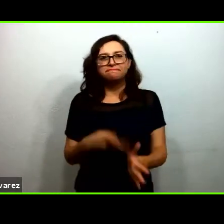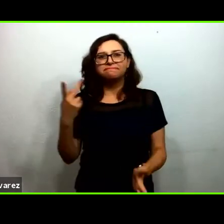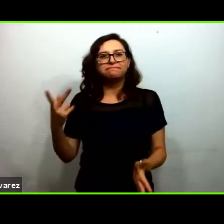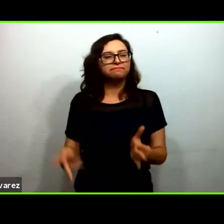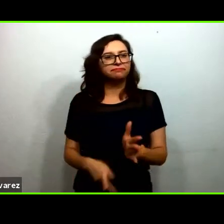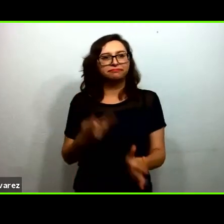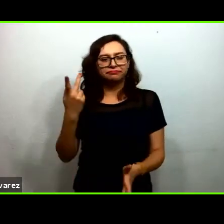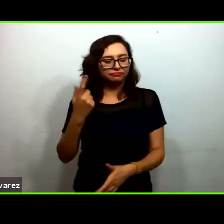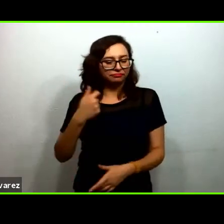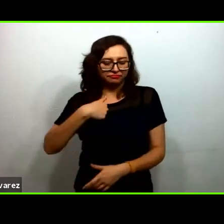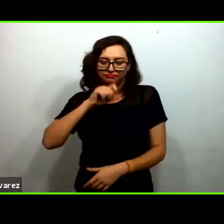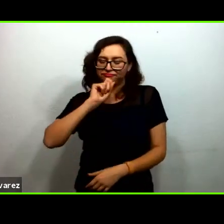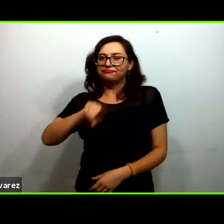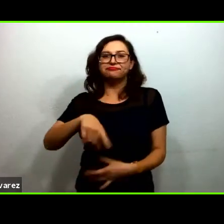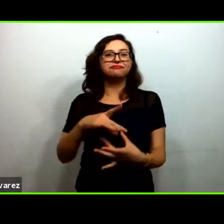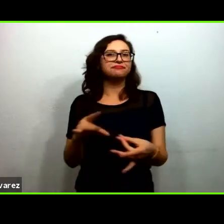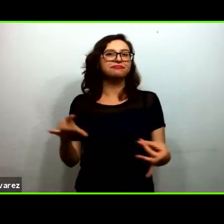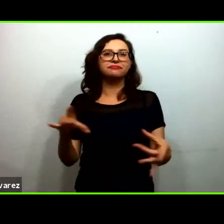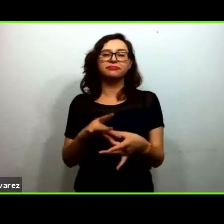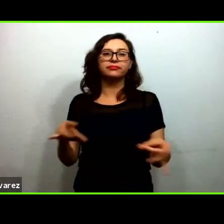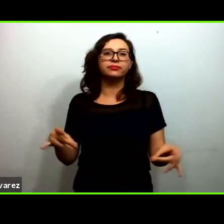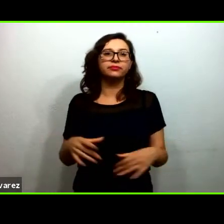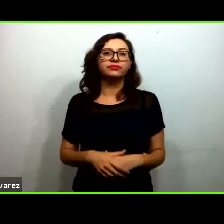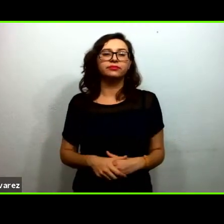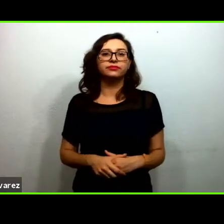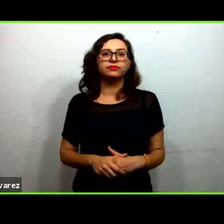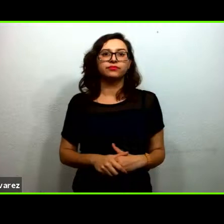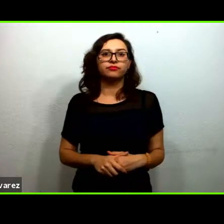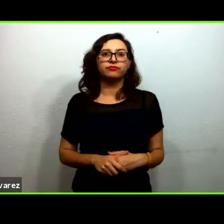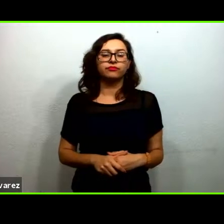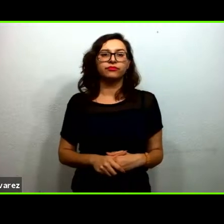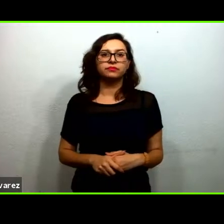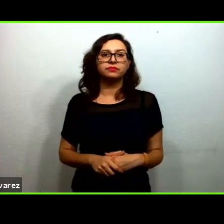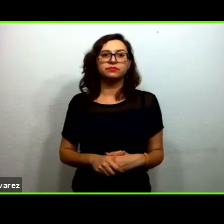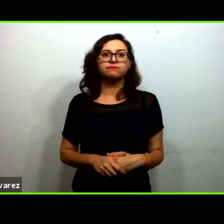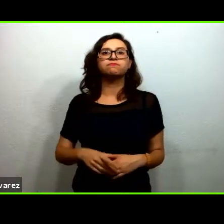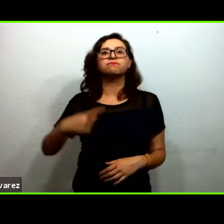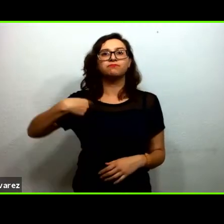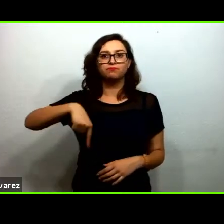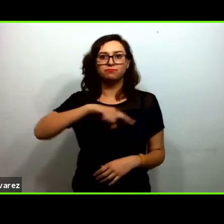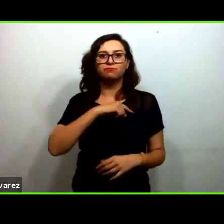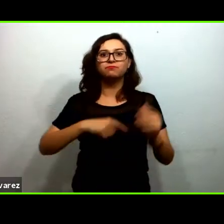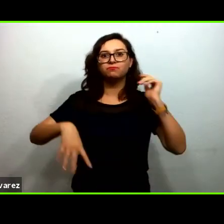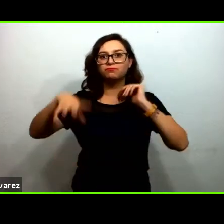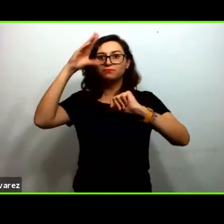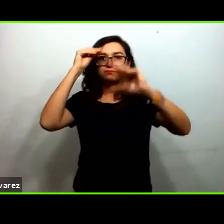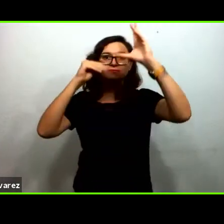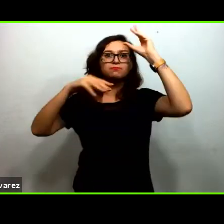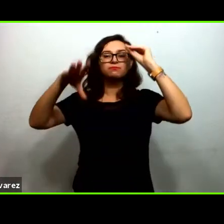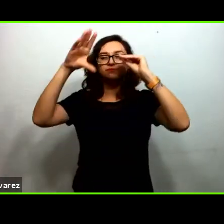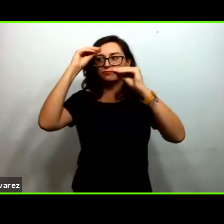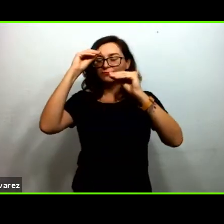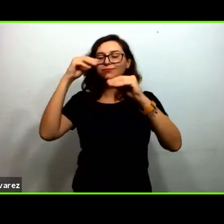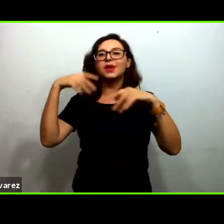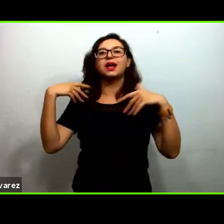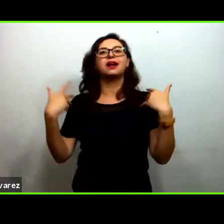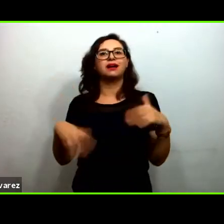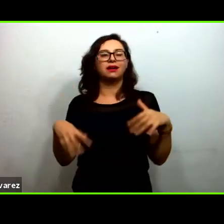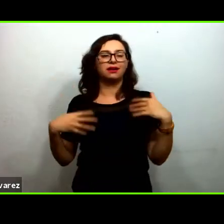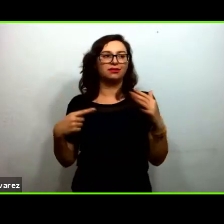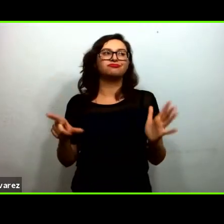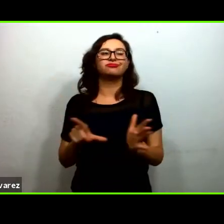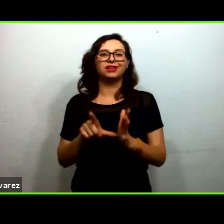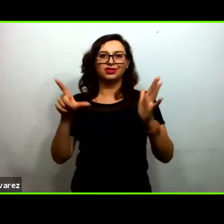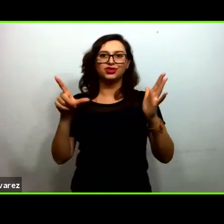nuestro sentido como nos dice y es que hemos aprendido lo que nos hacía falta en mi participación de hace un